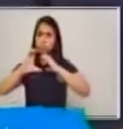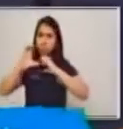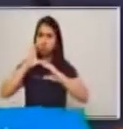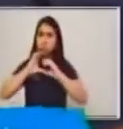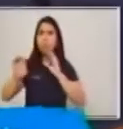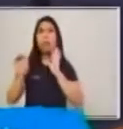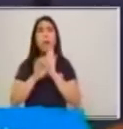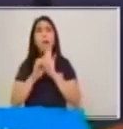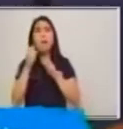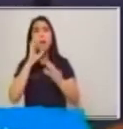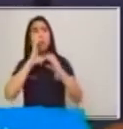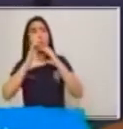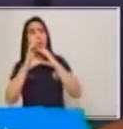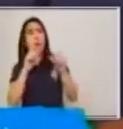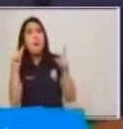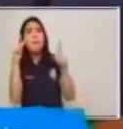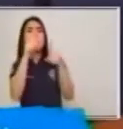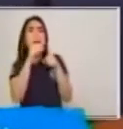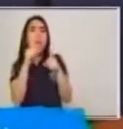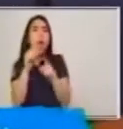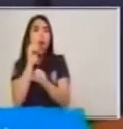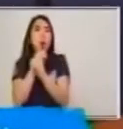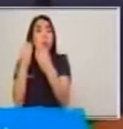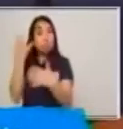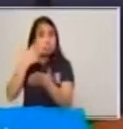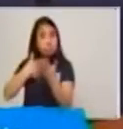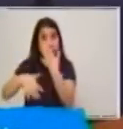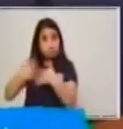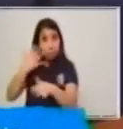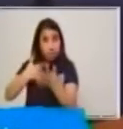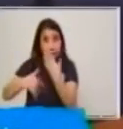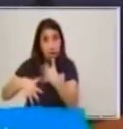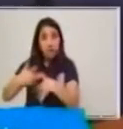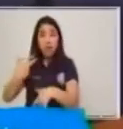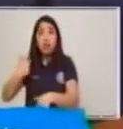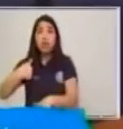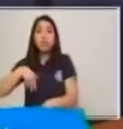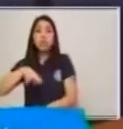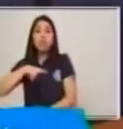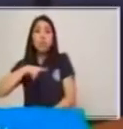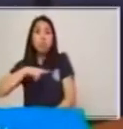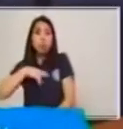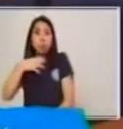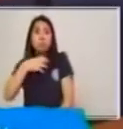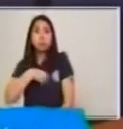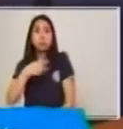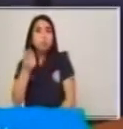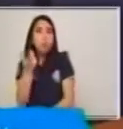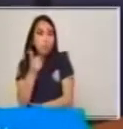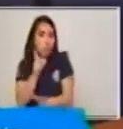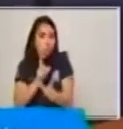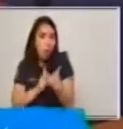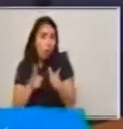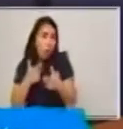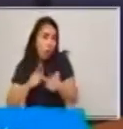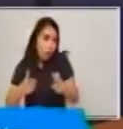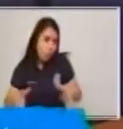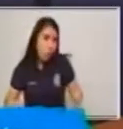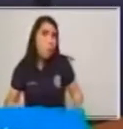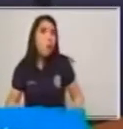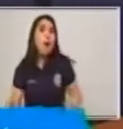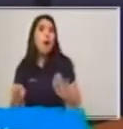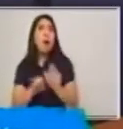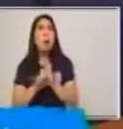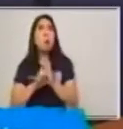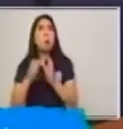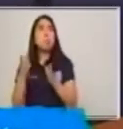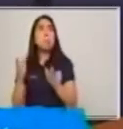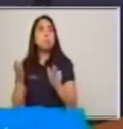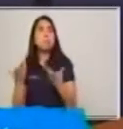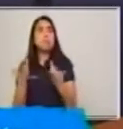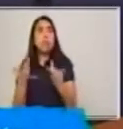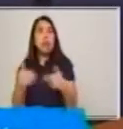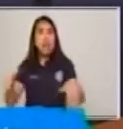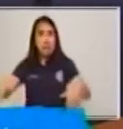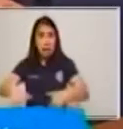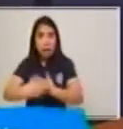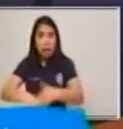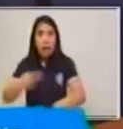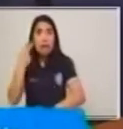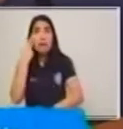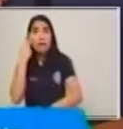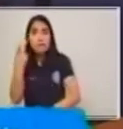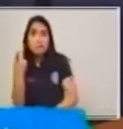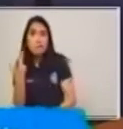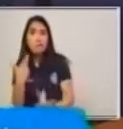vamos a algún parque, miramos símbolos, señales. En el tráfico, señales de tránsito. En fin, en todas